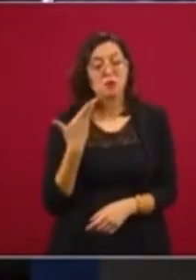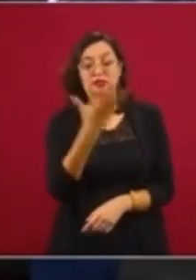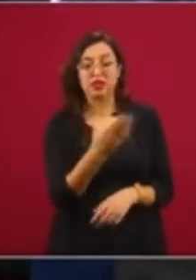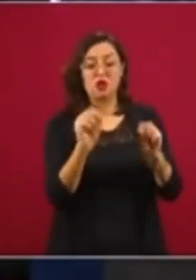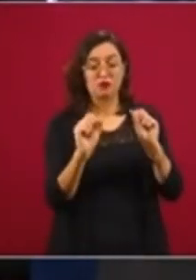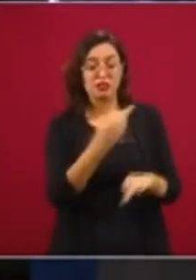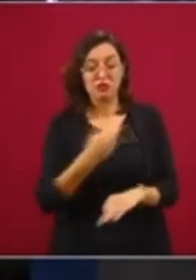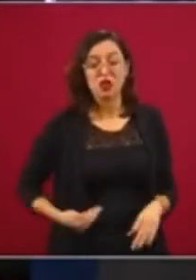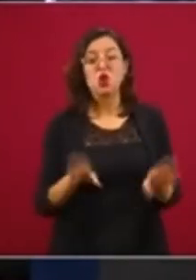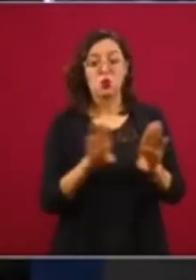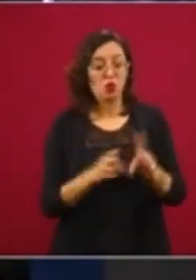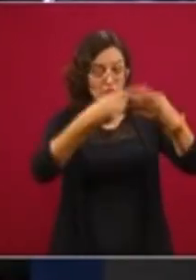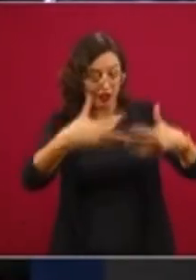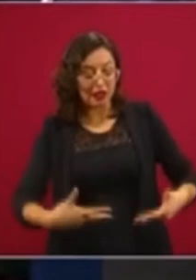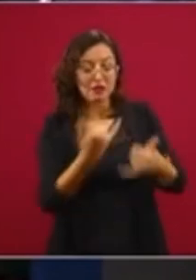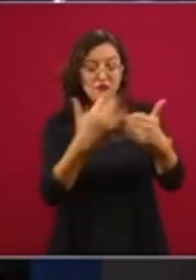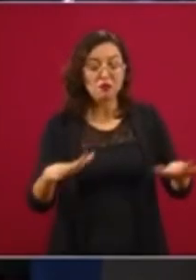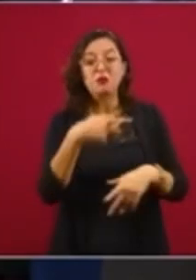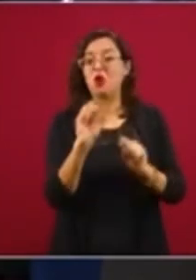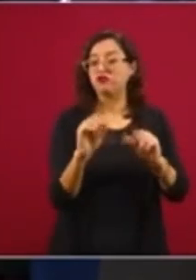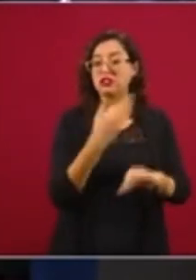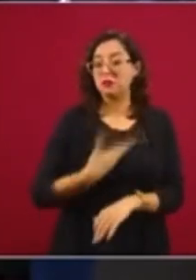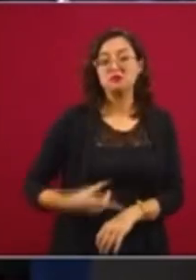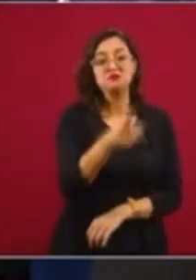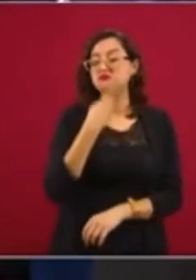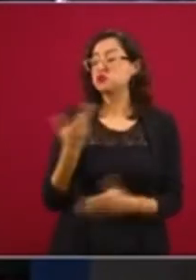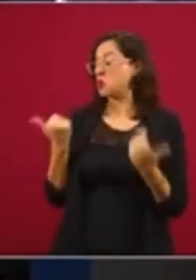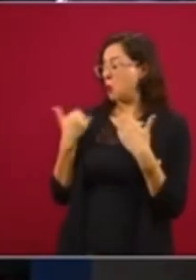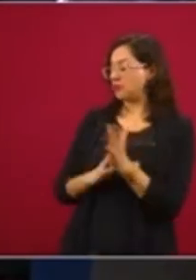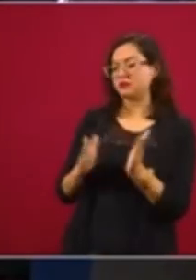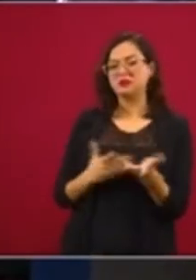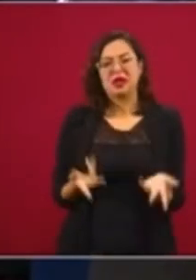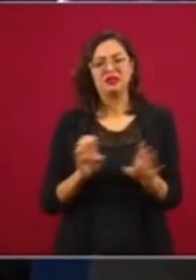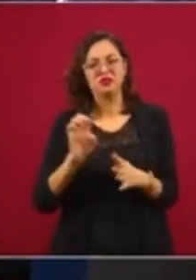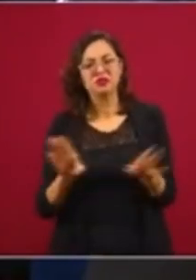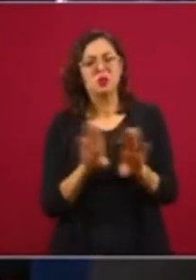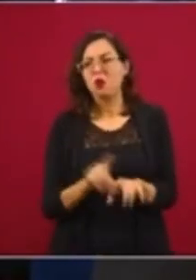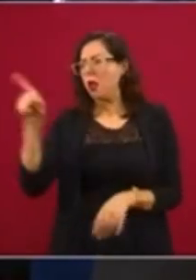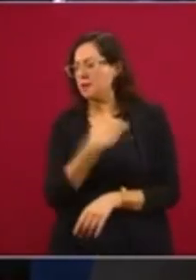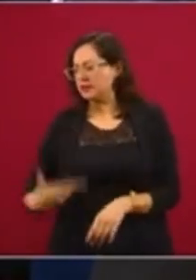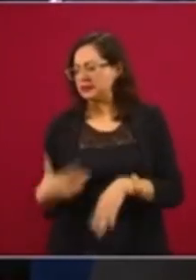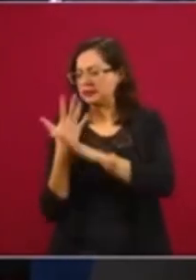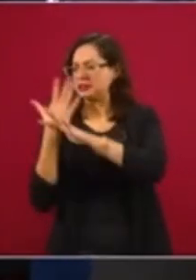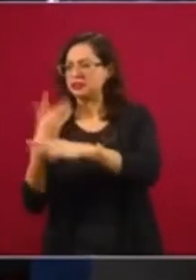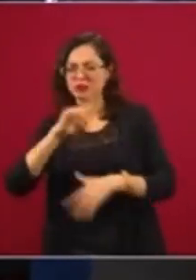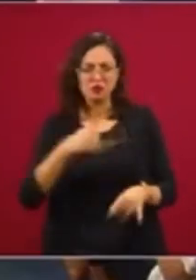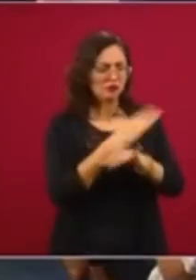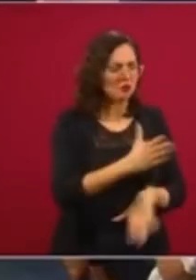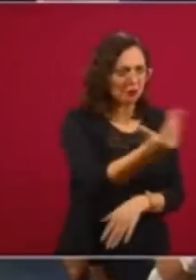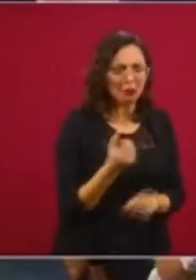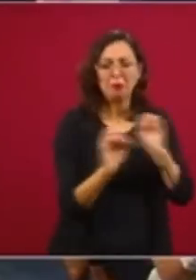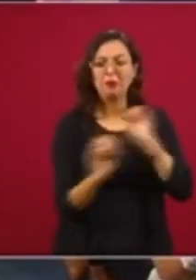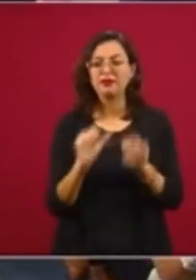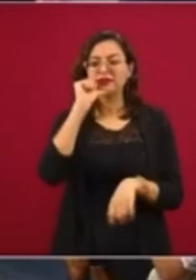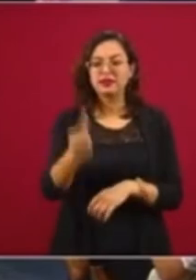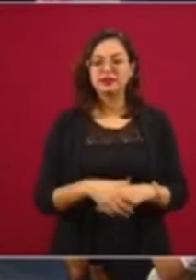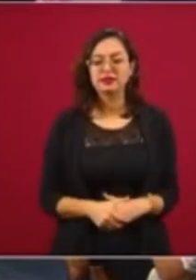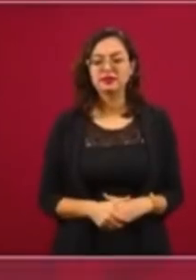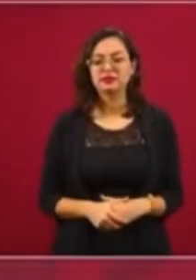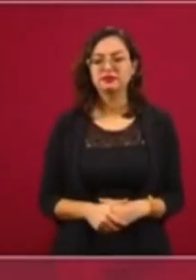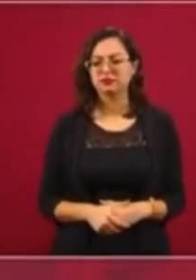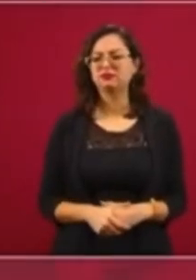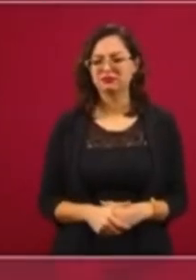metí directamente para conocer el desglose. Sin embargo, presidencia argumentó que no tenía documentos. Entonces, de pronto es como, el presidente nos está diciendo y cuando vamos a... En este caso en particular se dio a conocer.